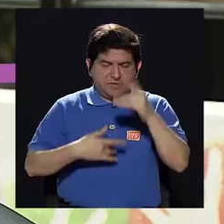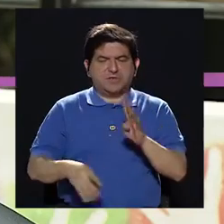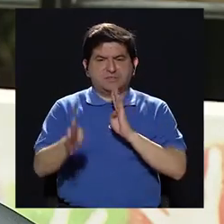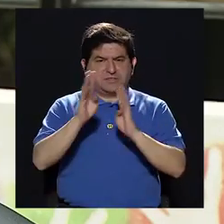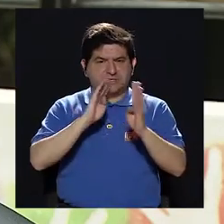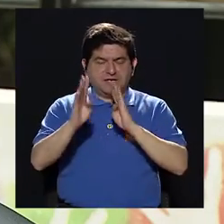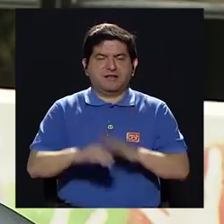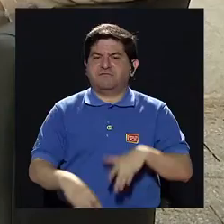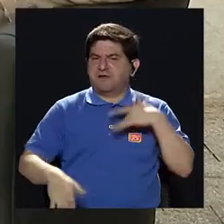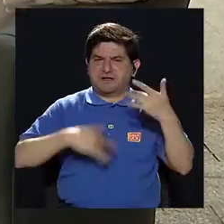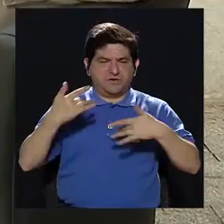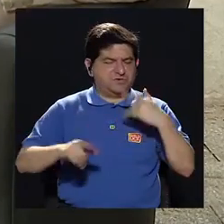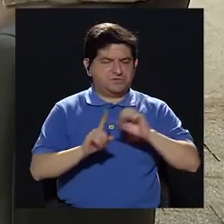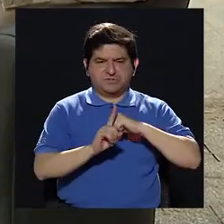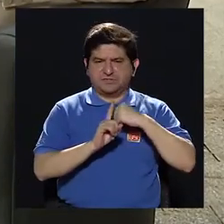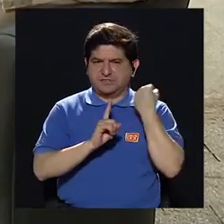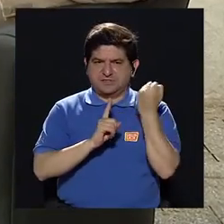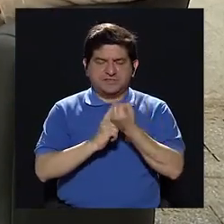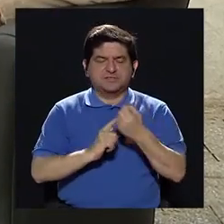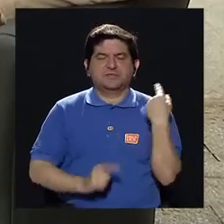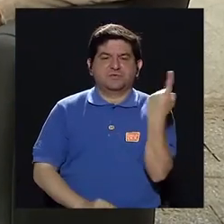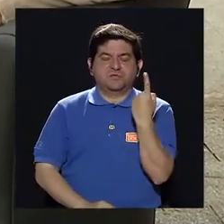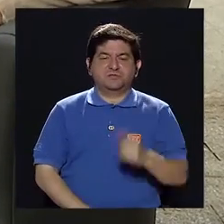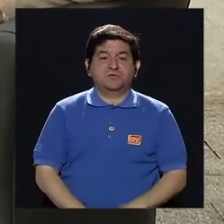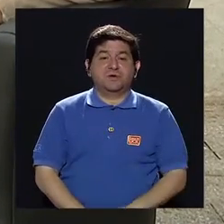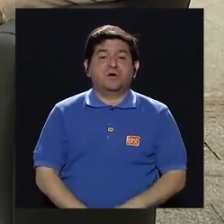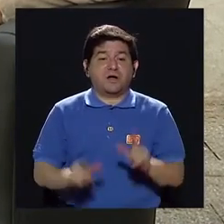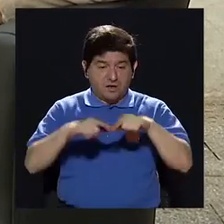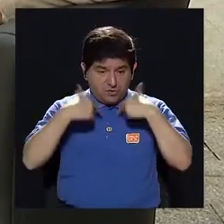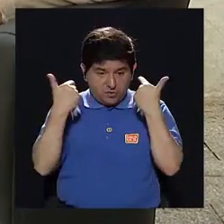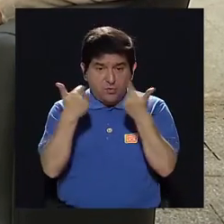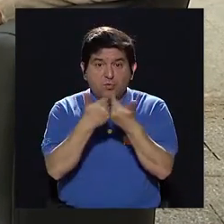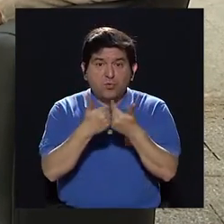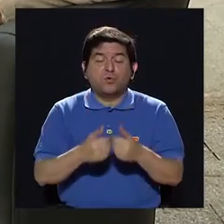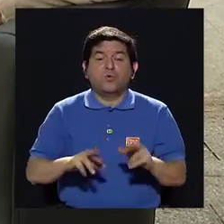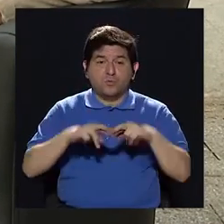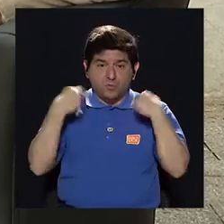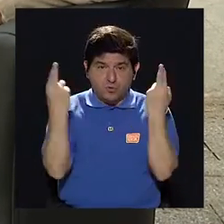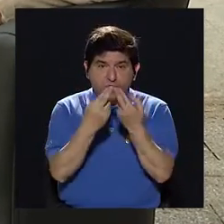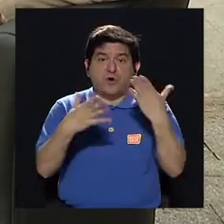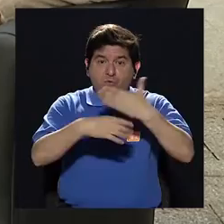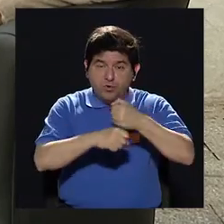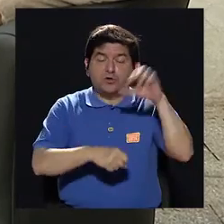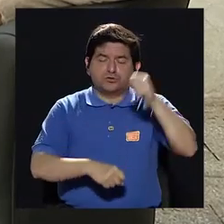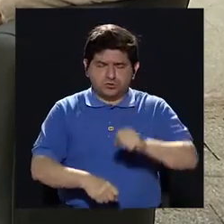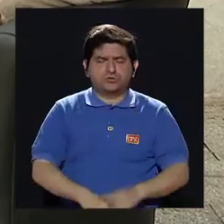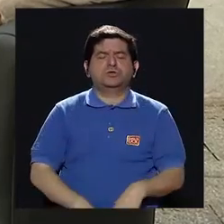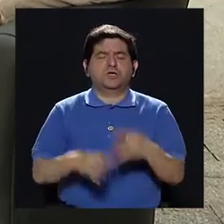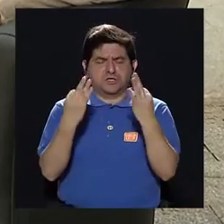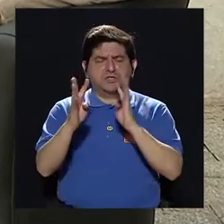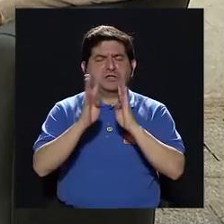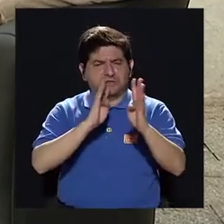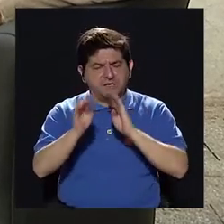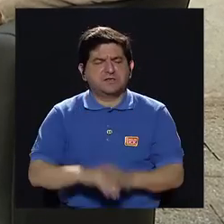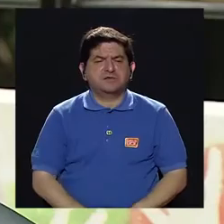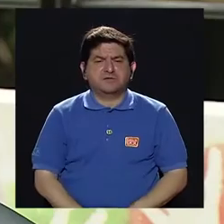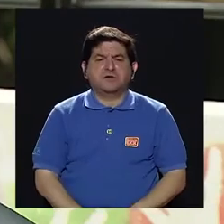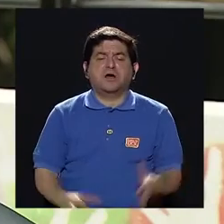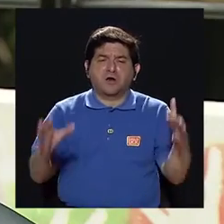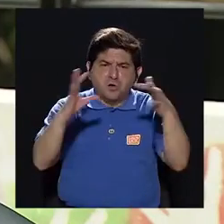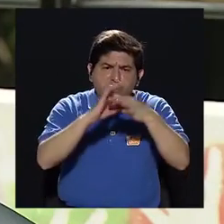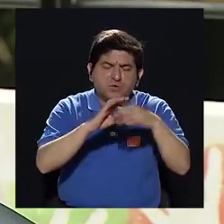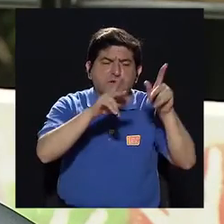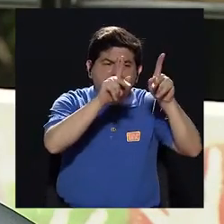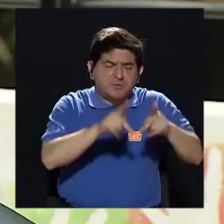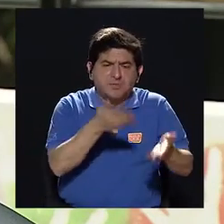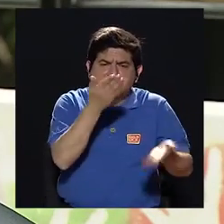y no se sientan solas. Hacen sesiones de... Exacto, sí, sí, hacemos reuniones para conversar, tratamos de coordinar, si por